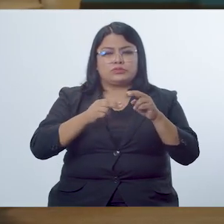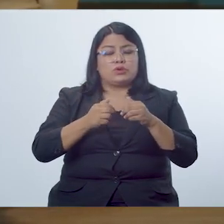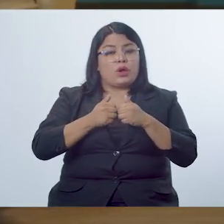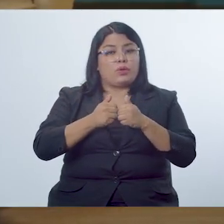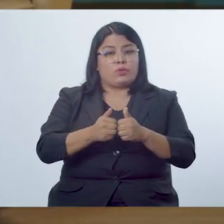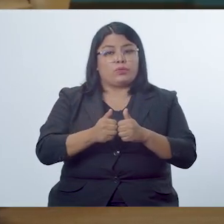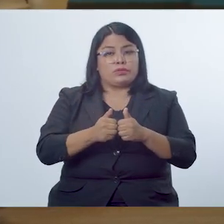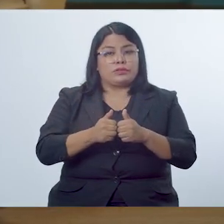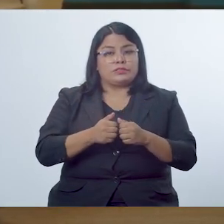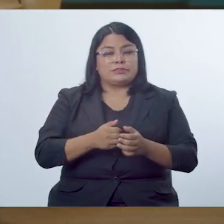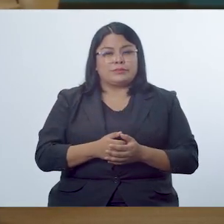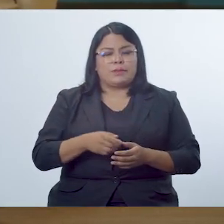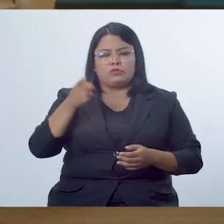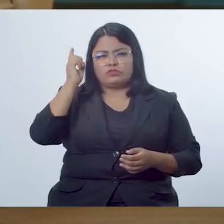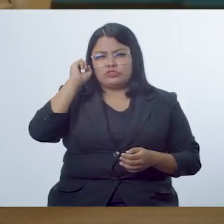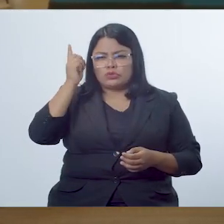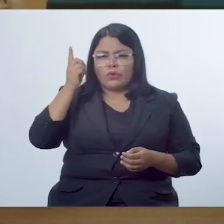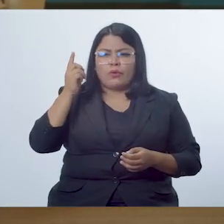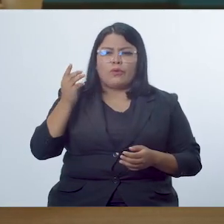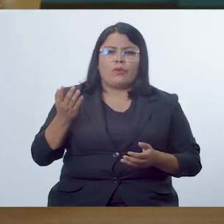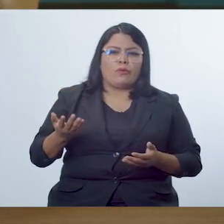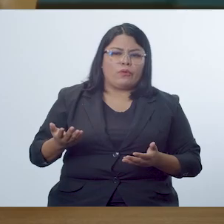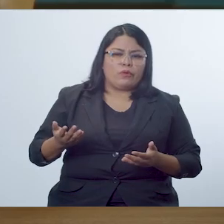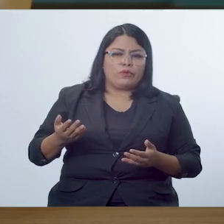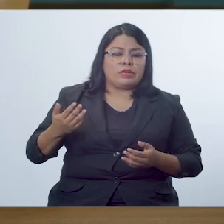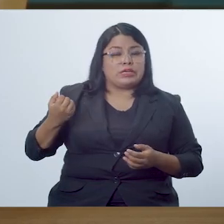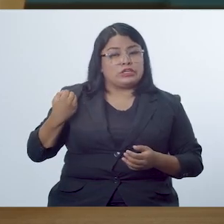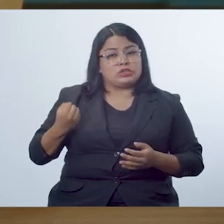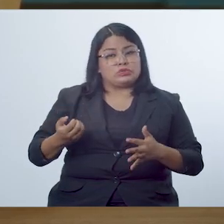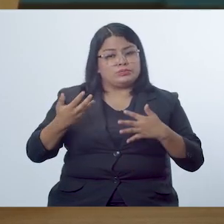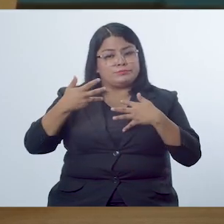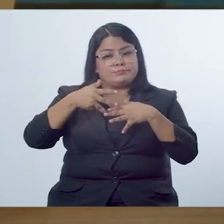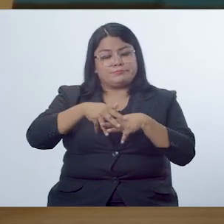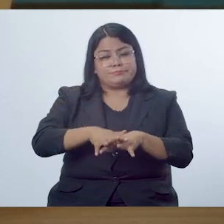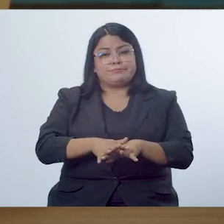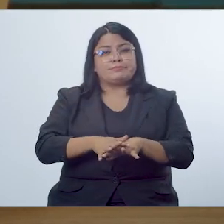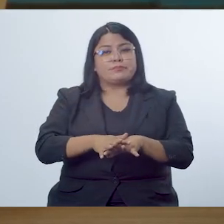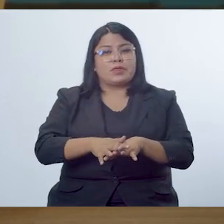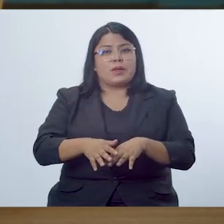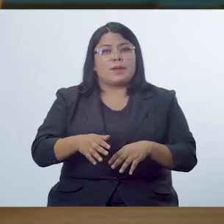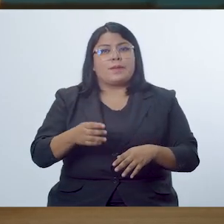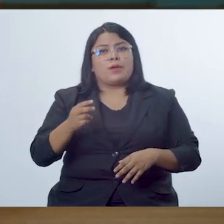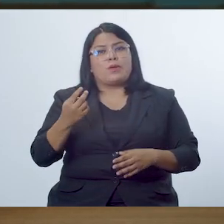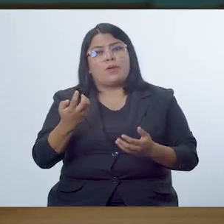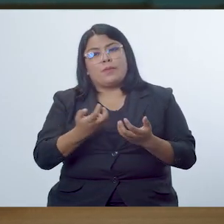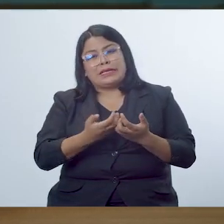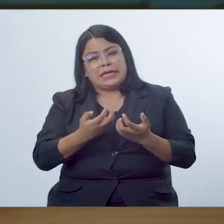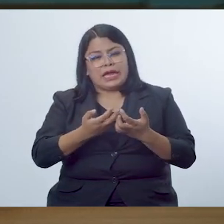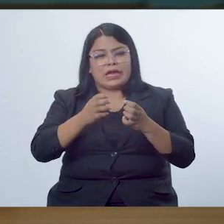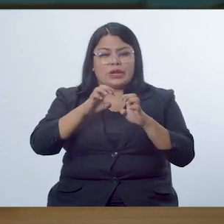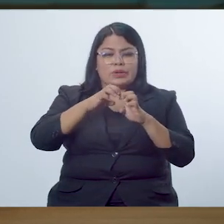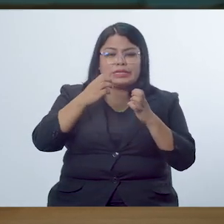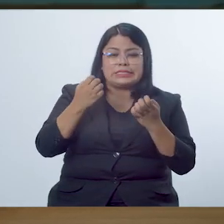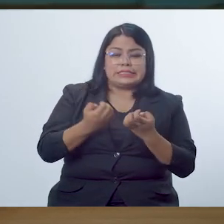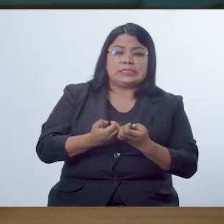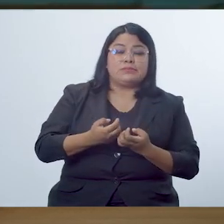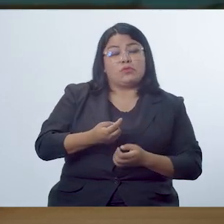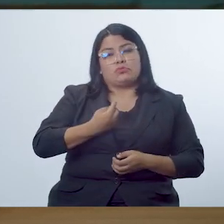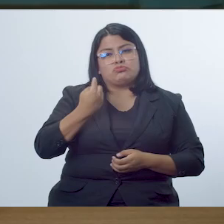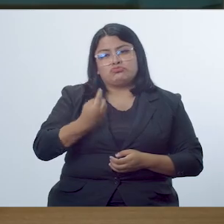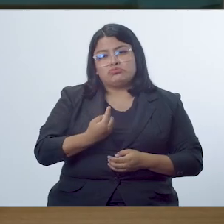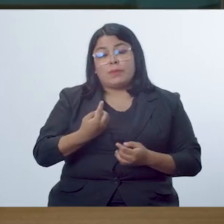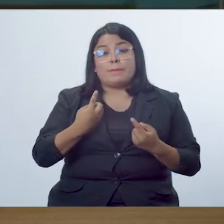construya entre todos, ¿verdad? El maestro, conjuntamente con sus estudiantes, ya sea en pares, en equipo